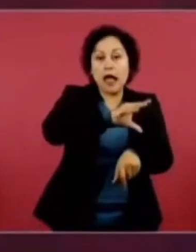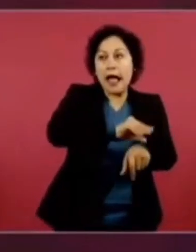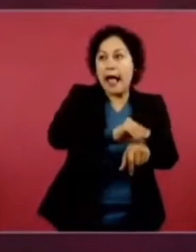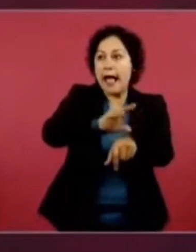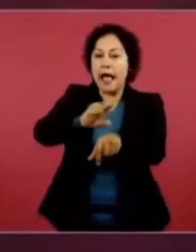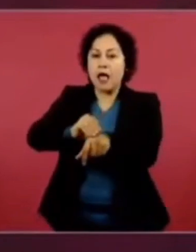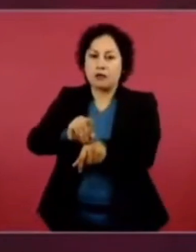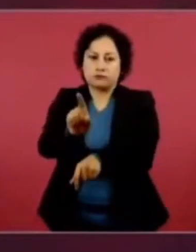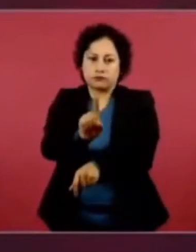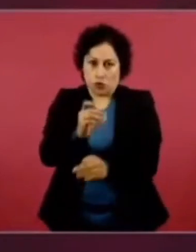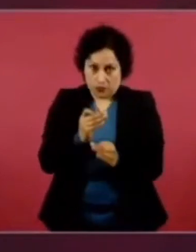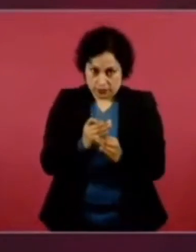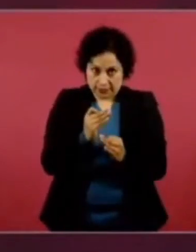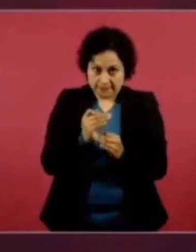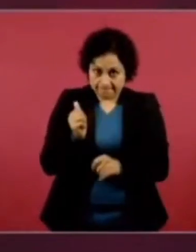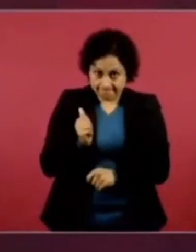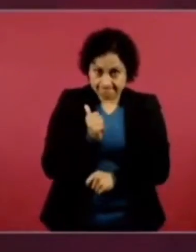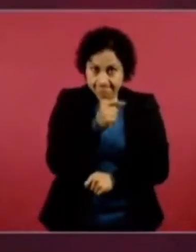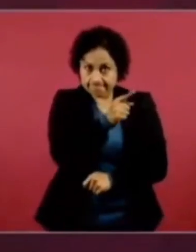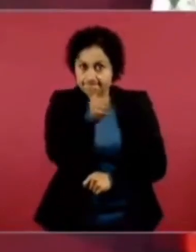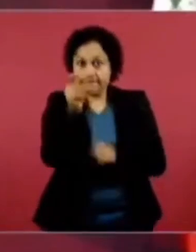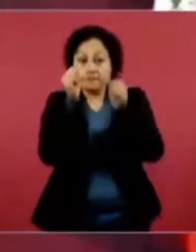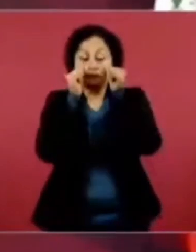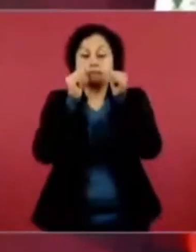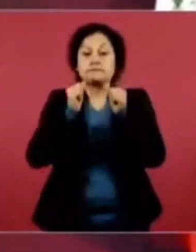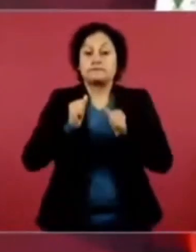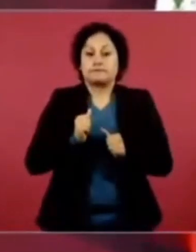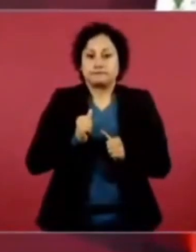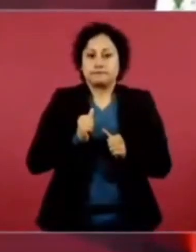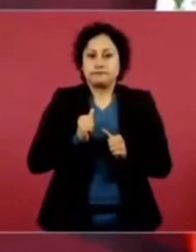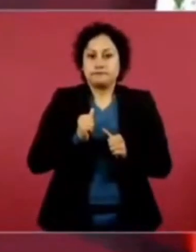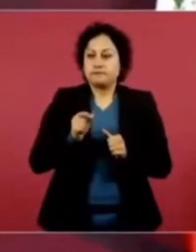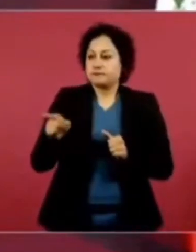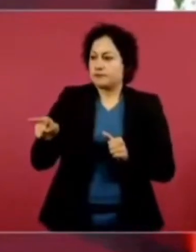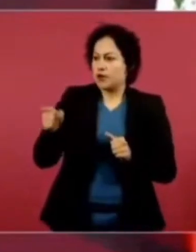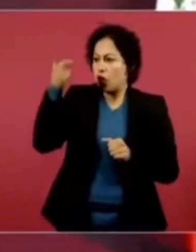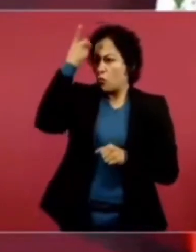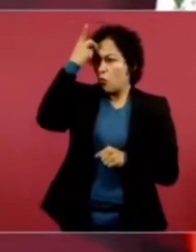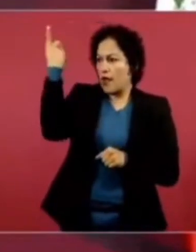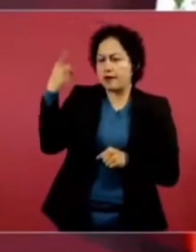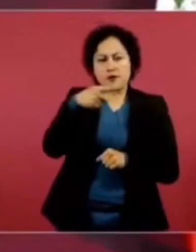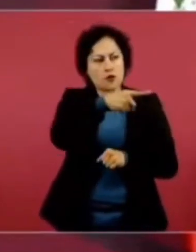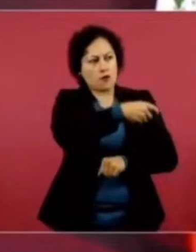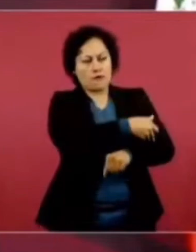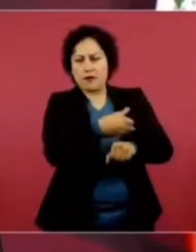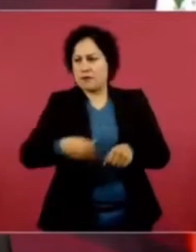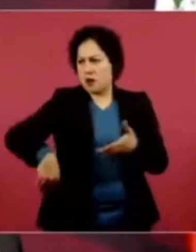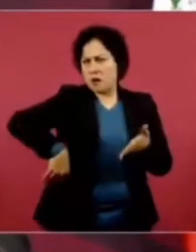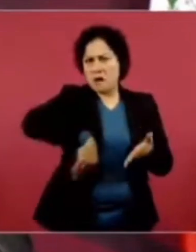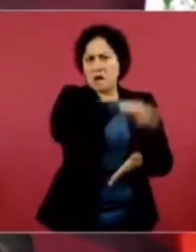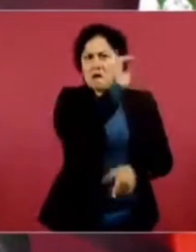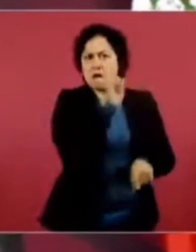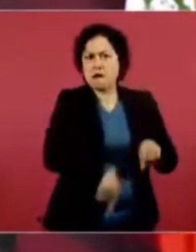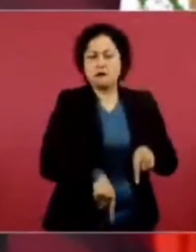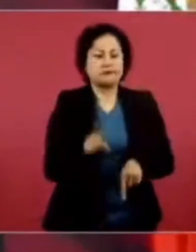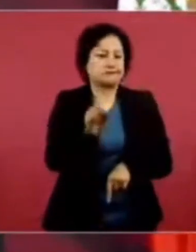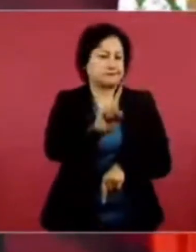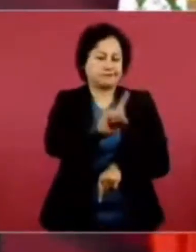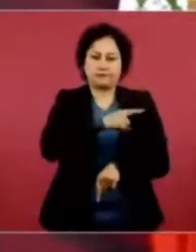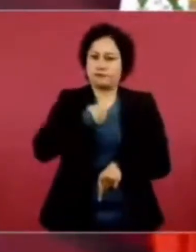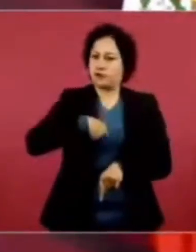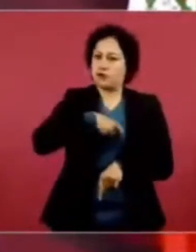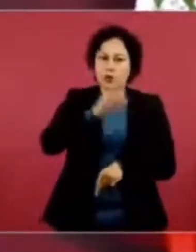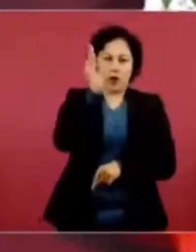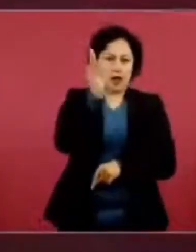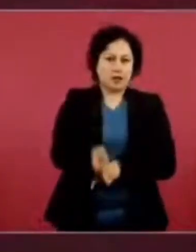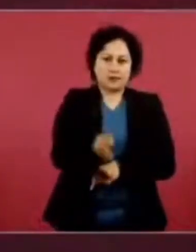decirlo, que se lleven a cabo desalojos. Nos están pidiendo jueces,